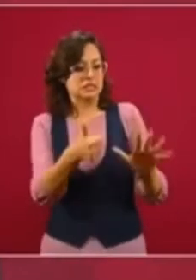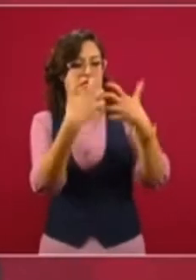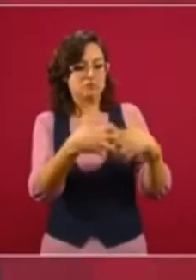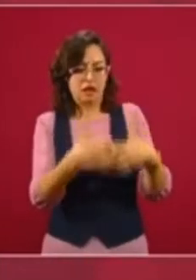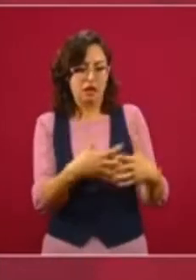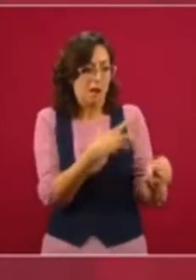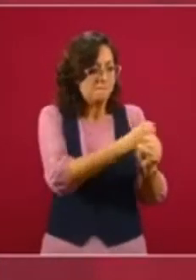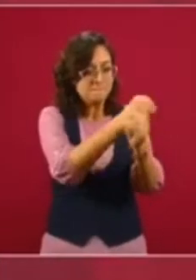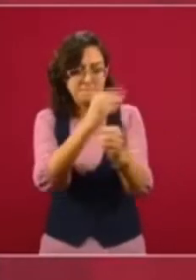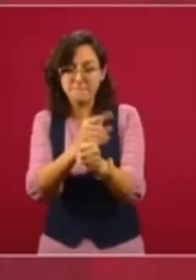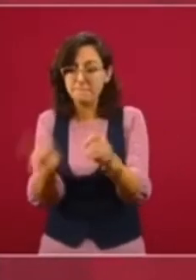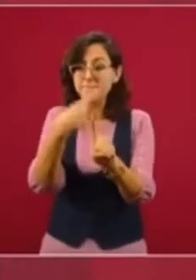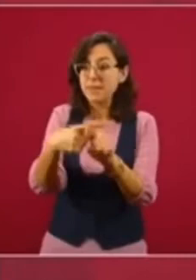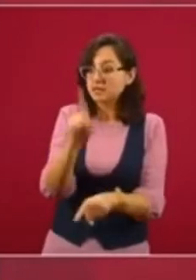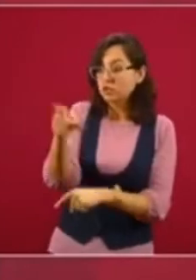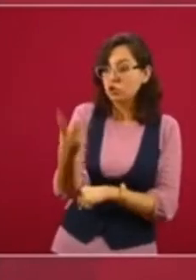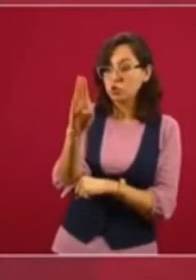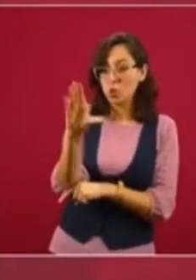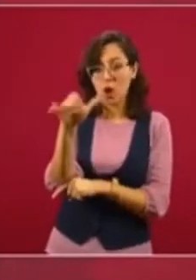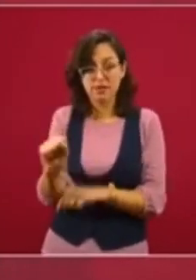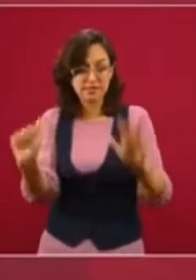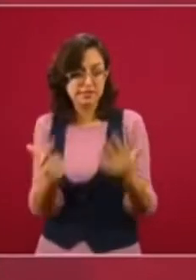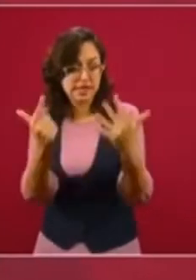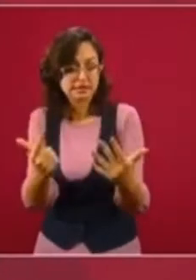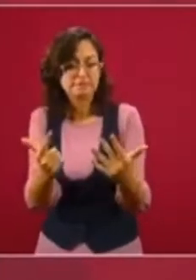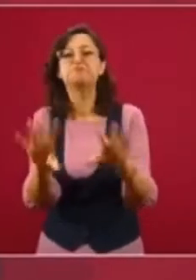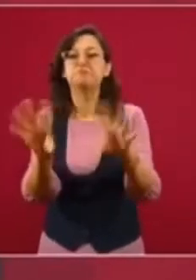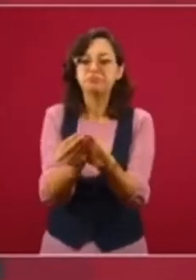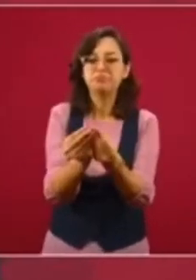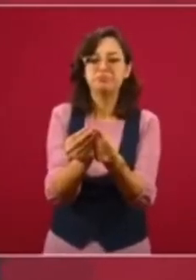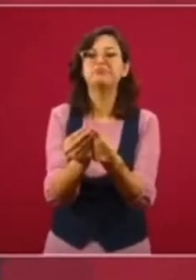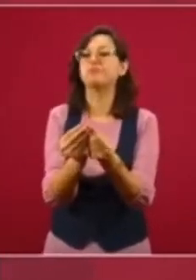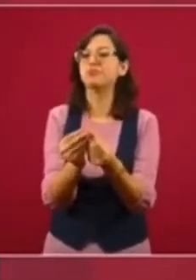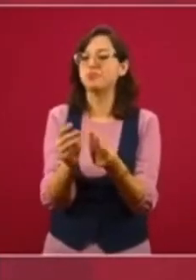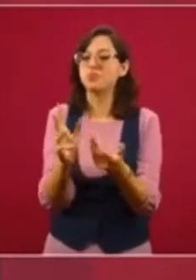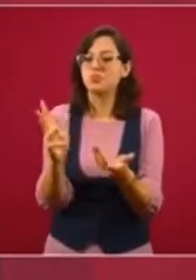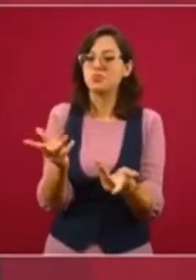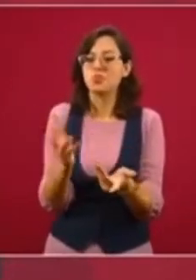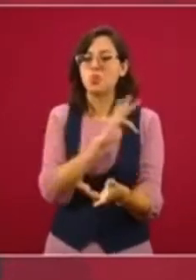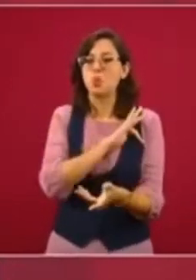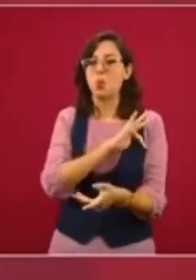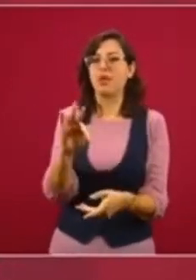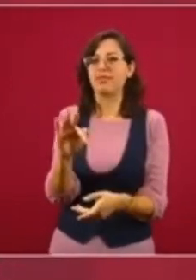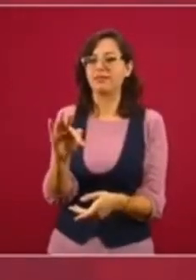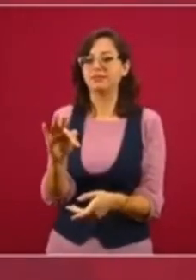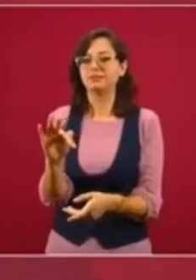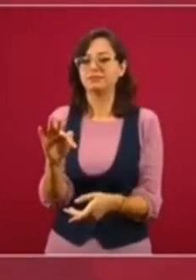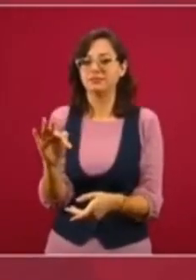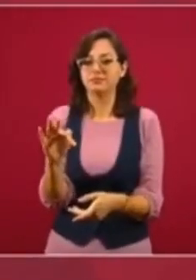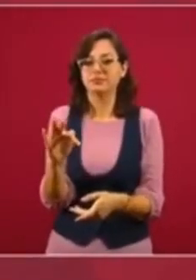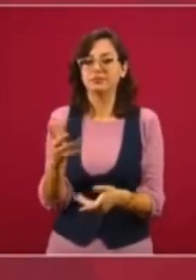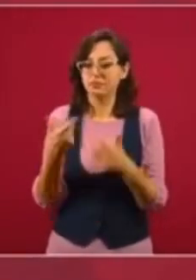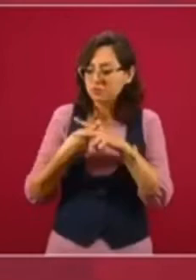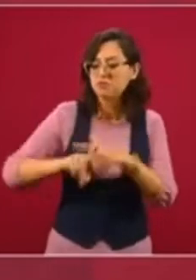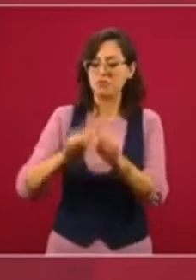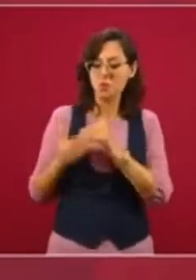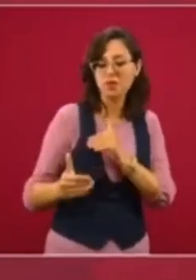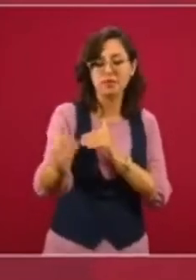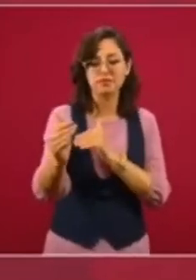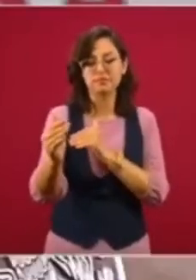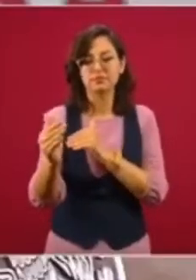y con la de Dos Bocas, ya vamos a estar, como otro complemento que estamos por poner en práctica,